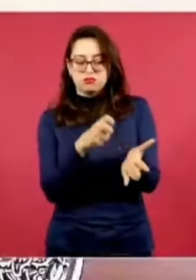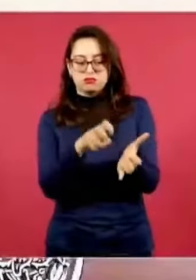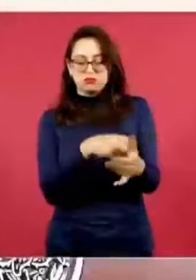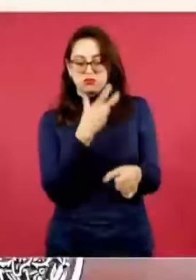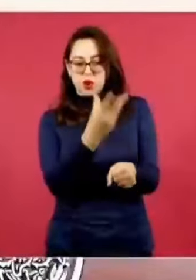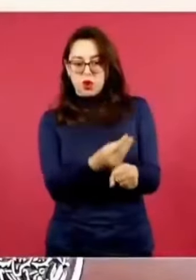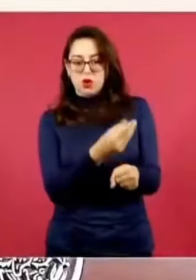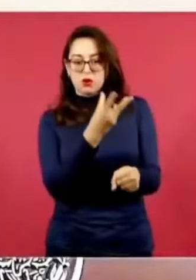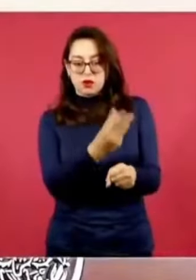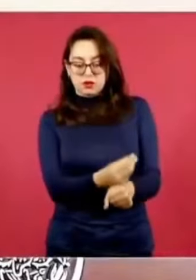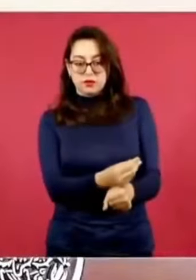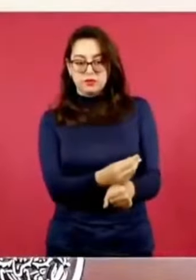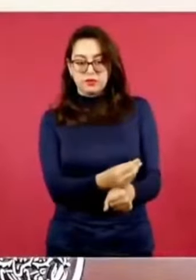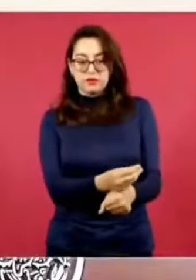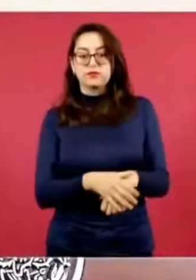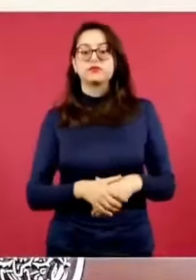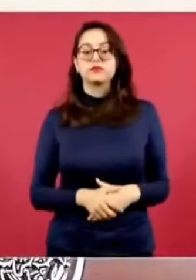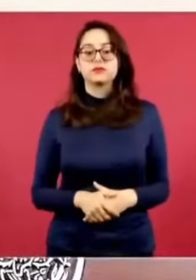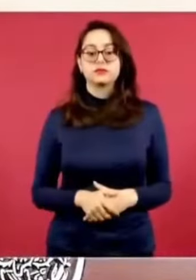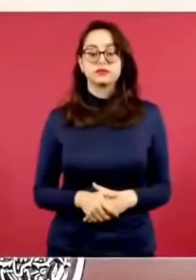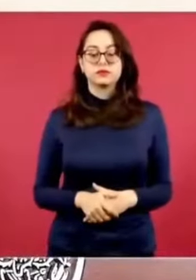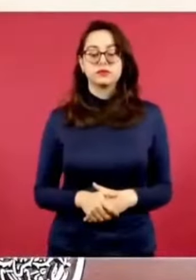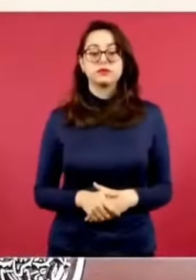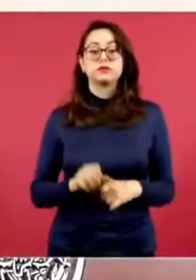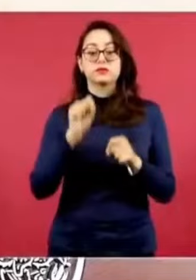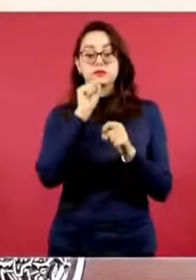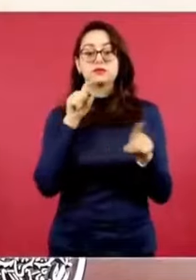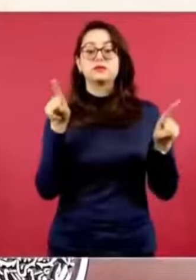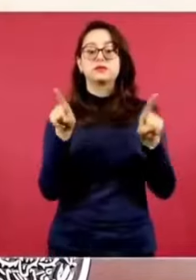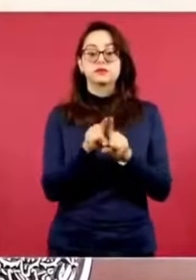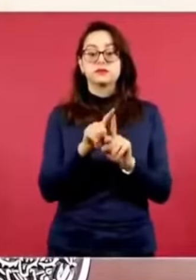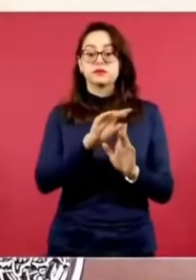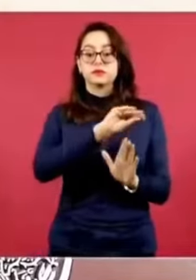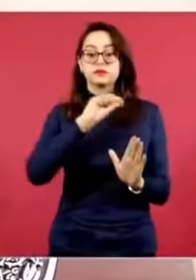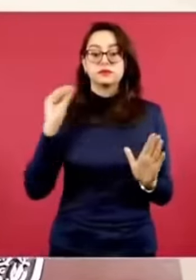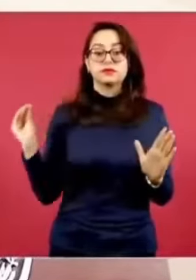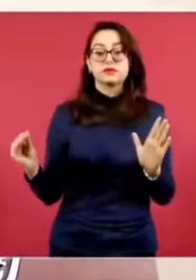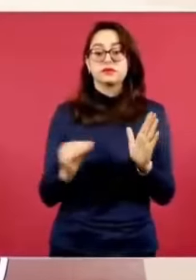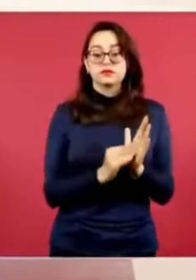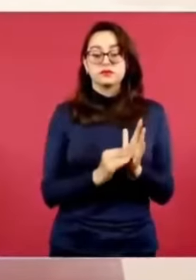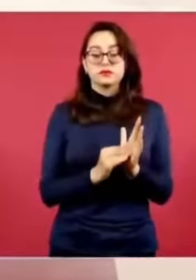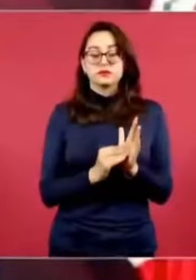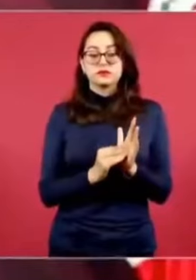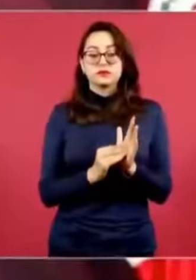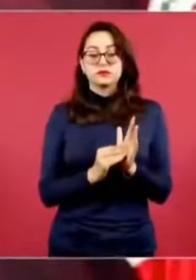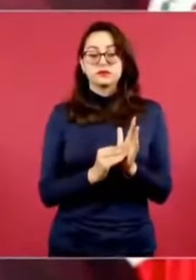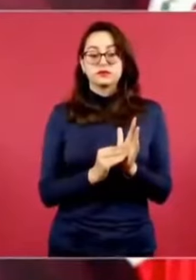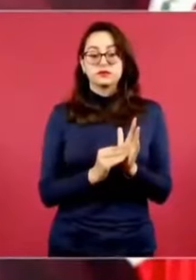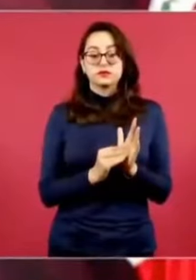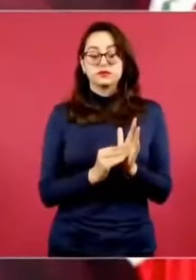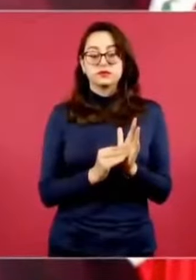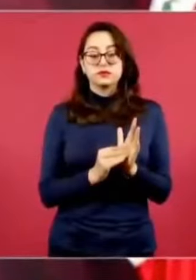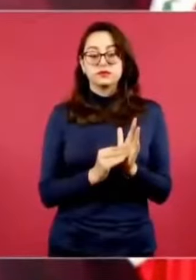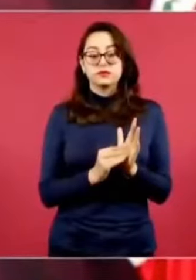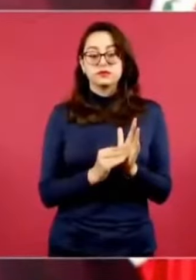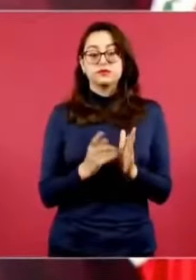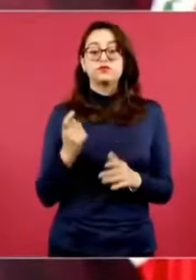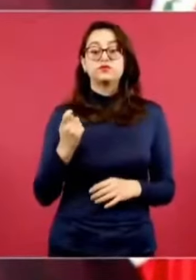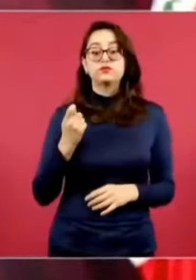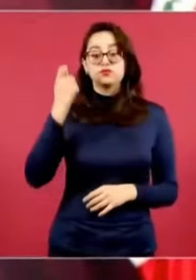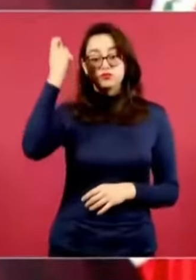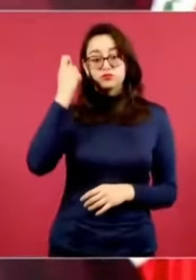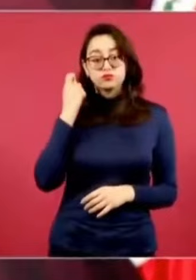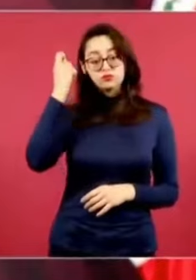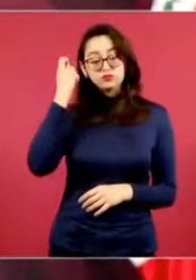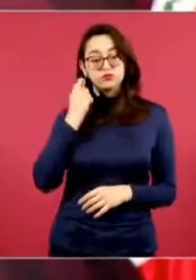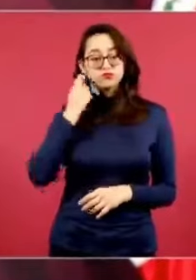Se van a incluir también las pensiones para personas